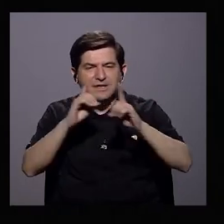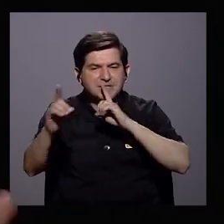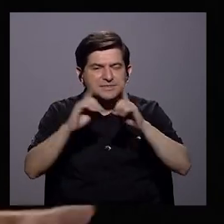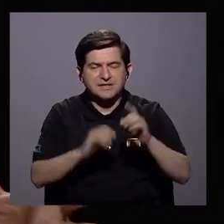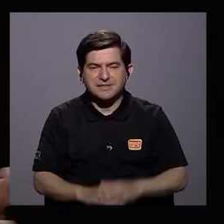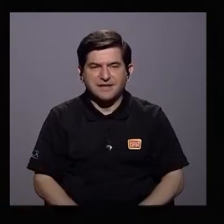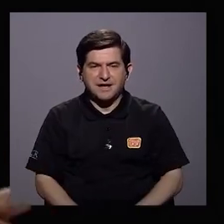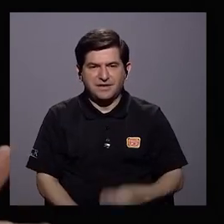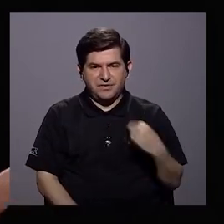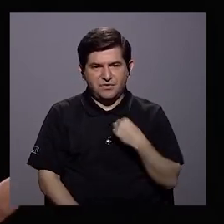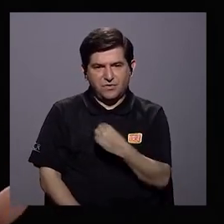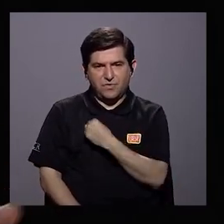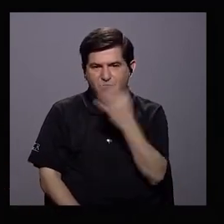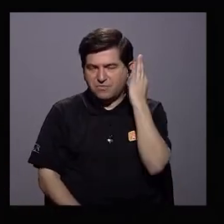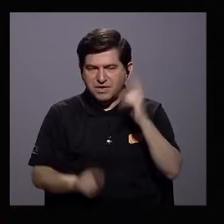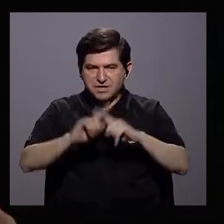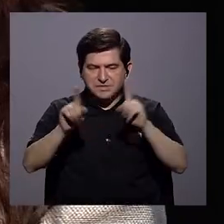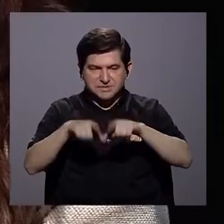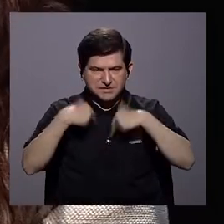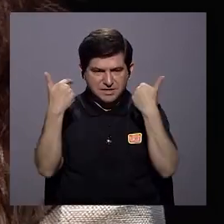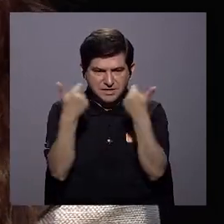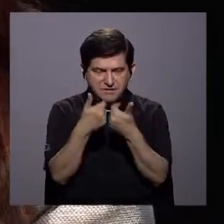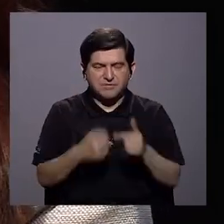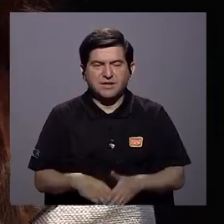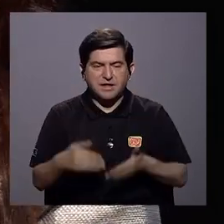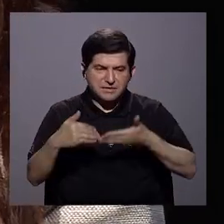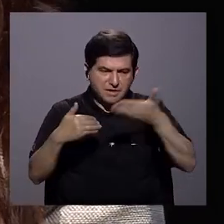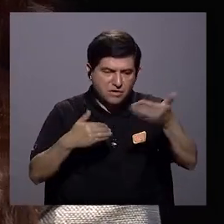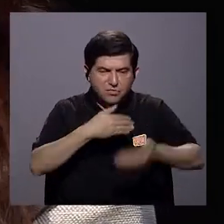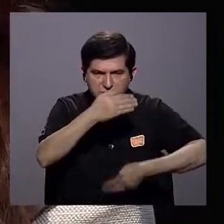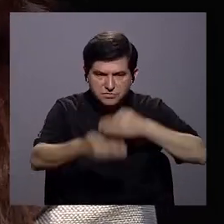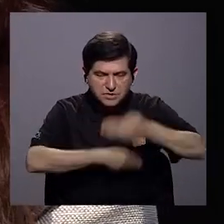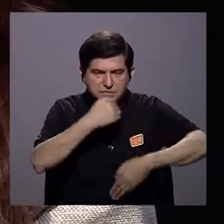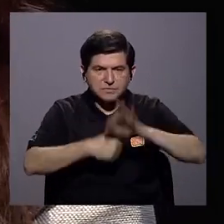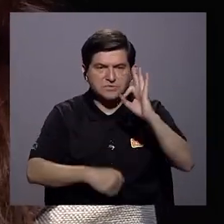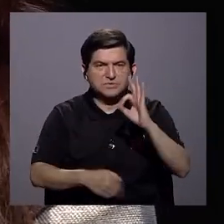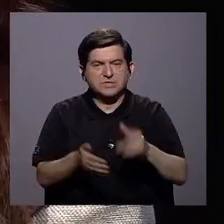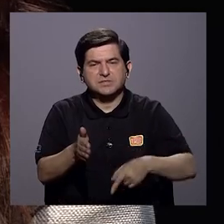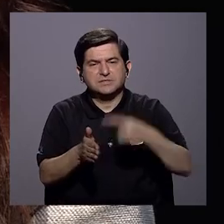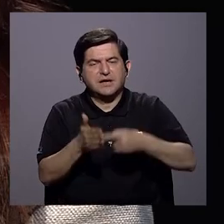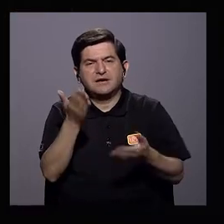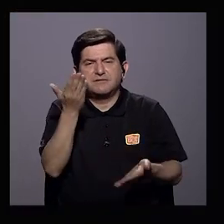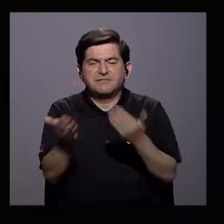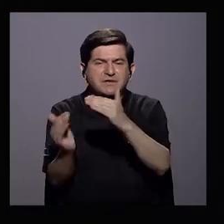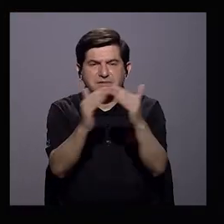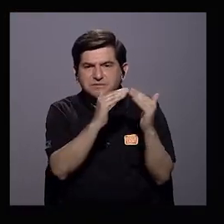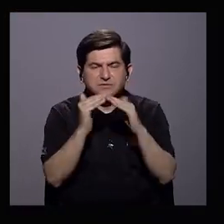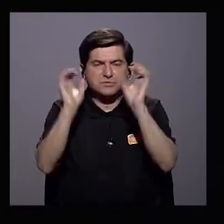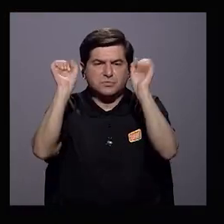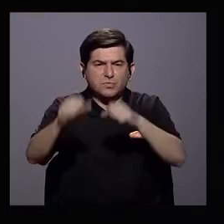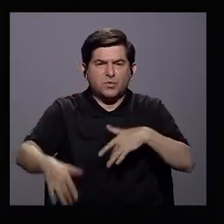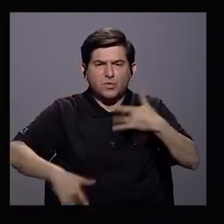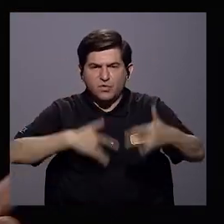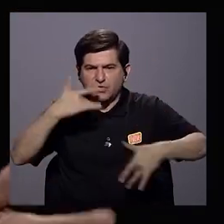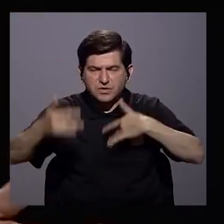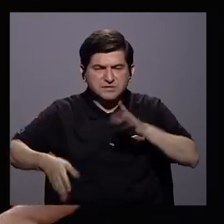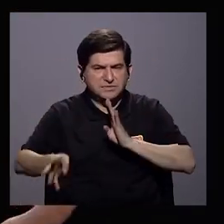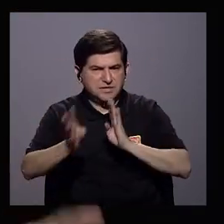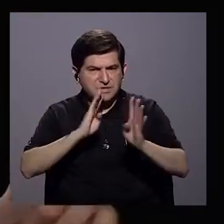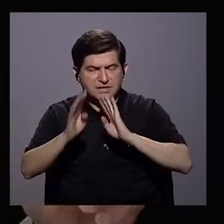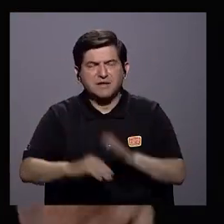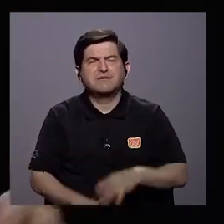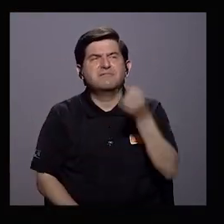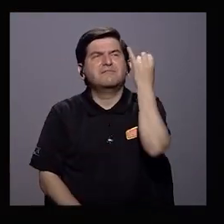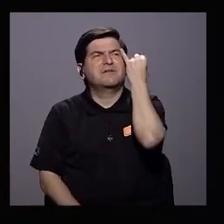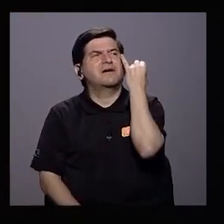usted necesita como ministra con diferentes sectores para que las cosas anden bien, inclusive hay ocasiones que tal vez alguna población podría sentir cuando se habla